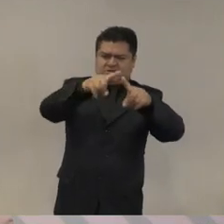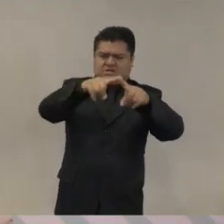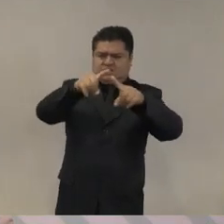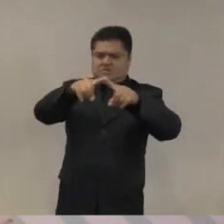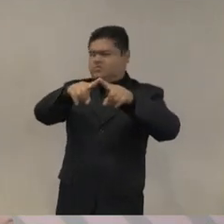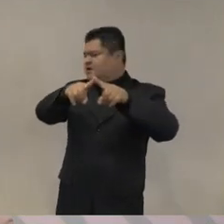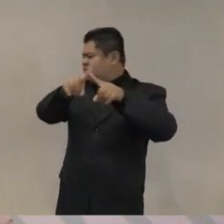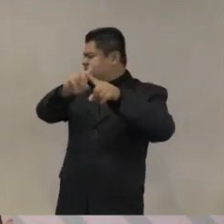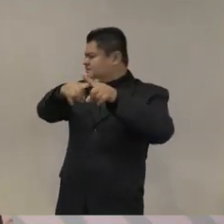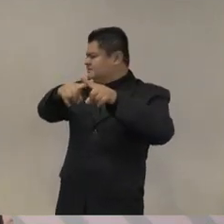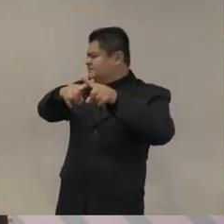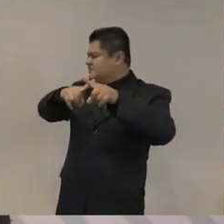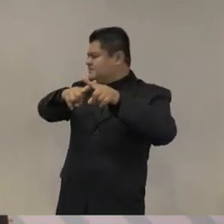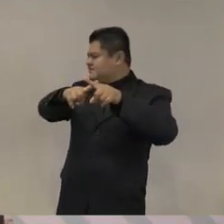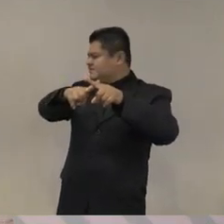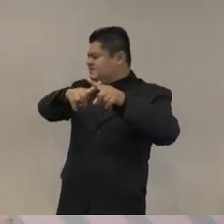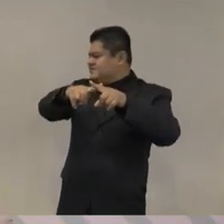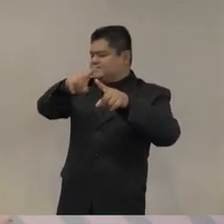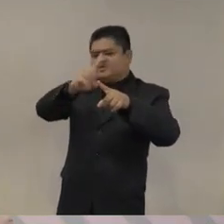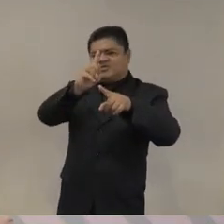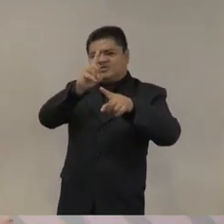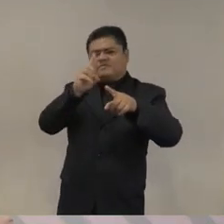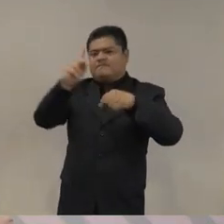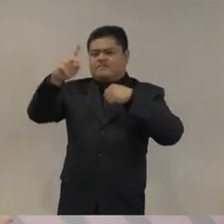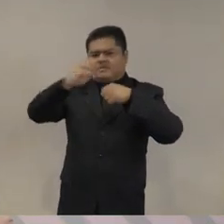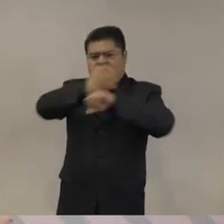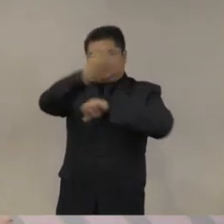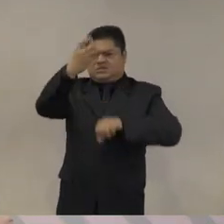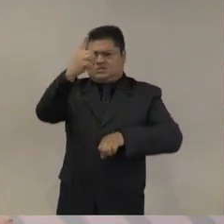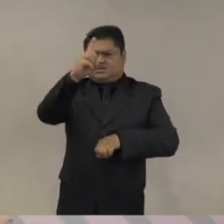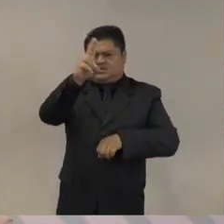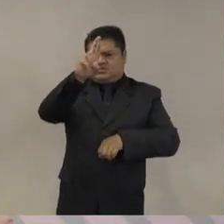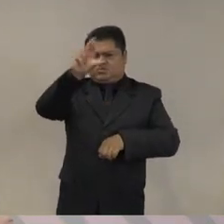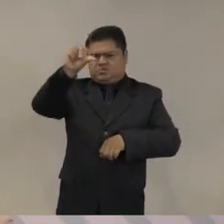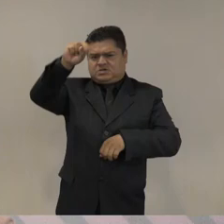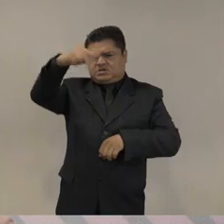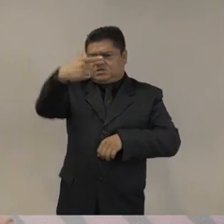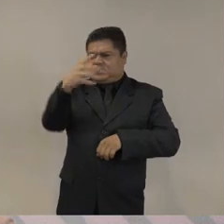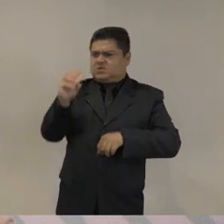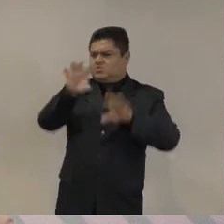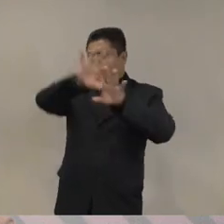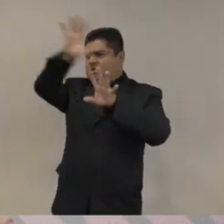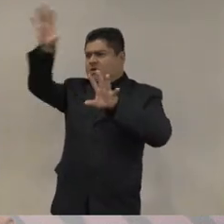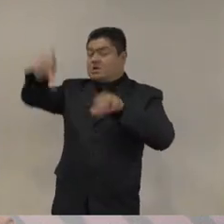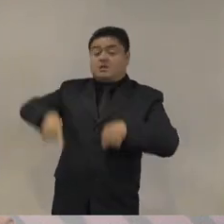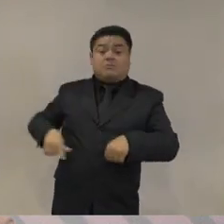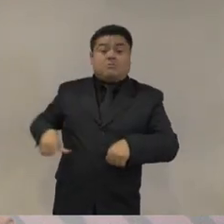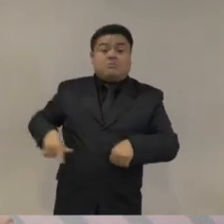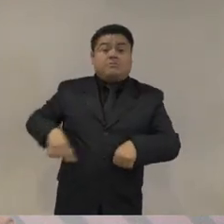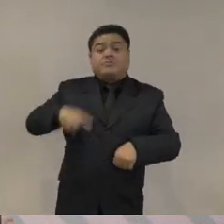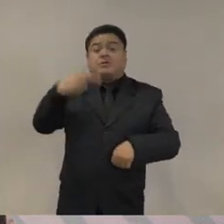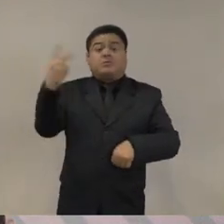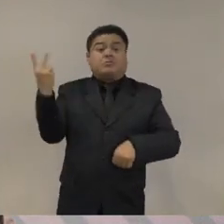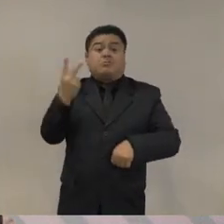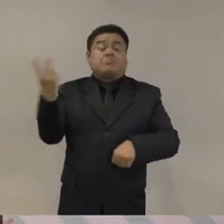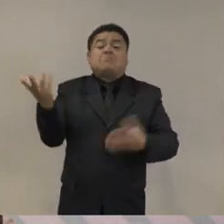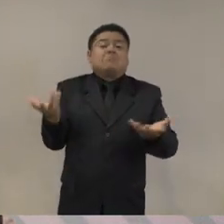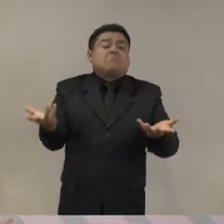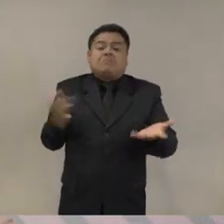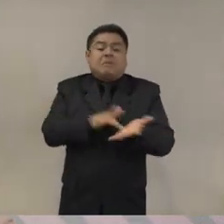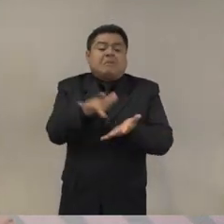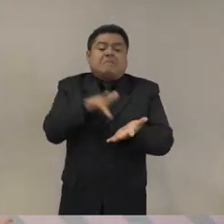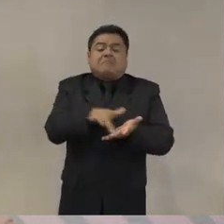la laguna que fue pues durante décadas el motor económico y la palanca financiera para ambos